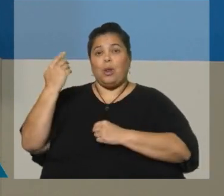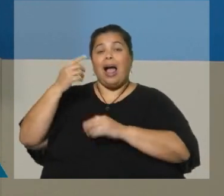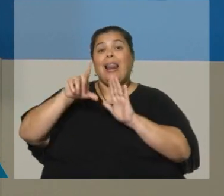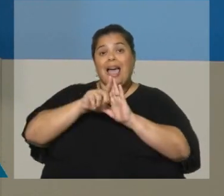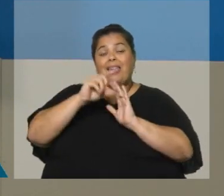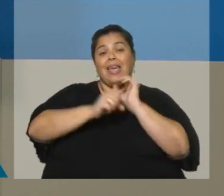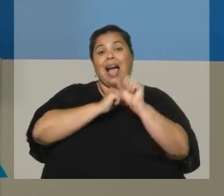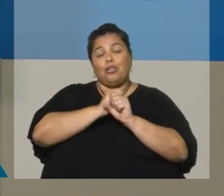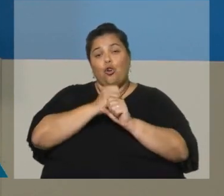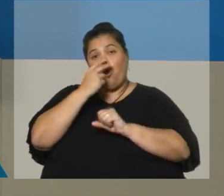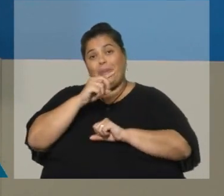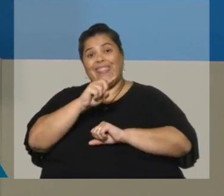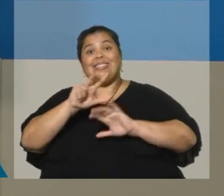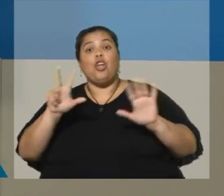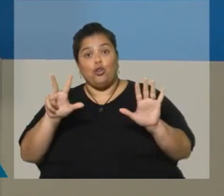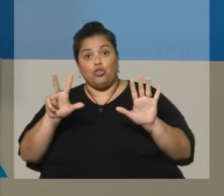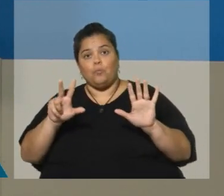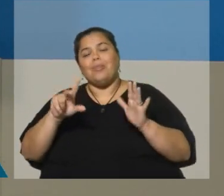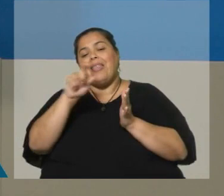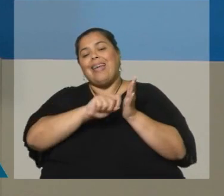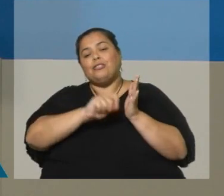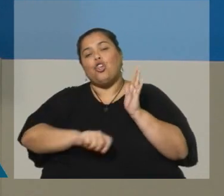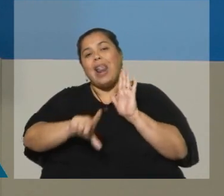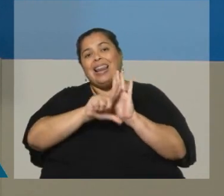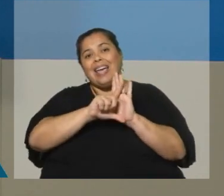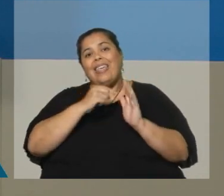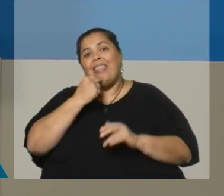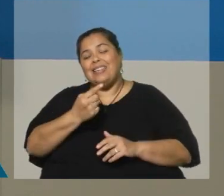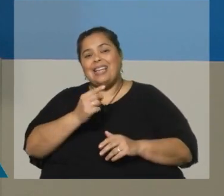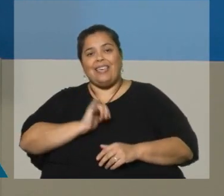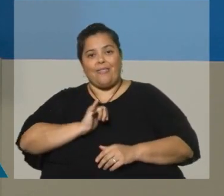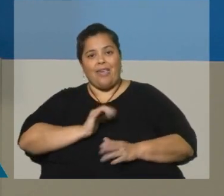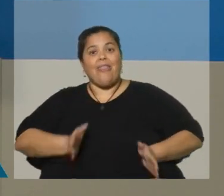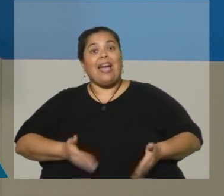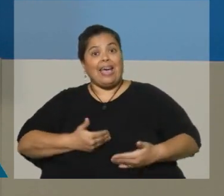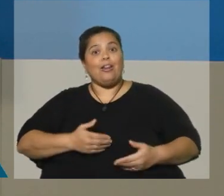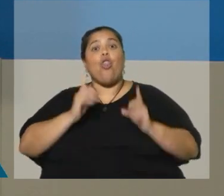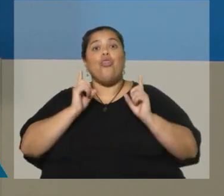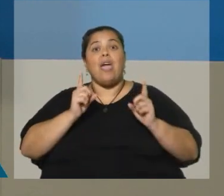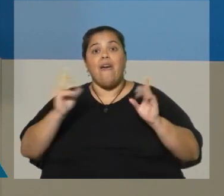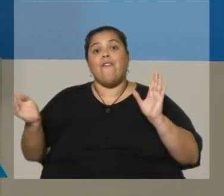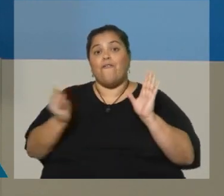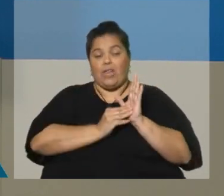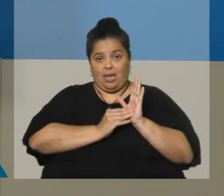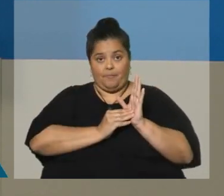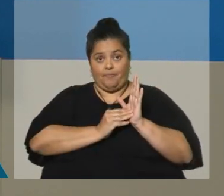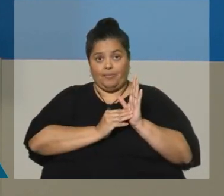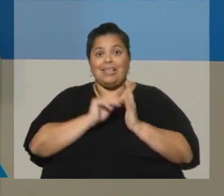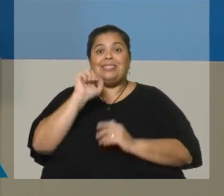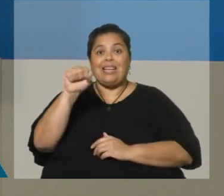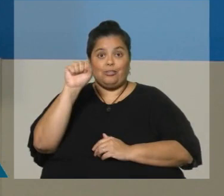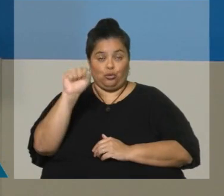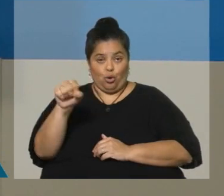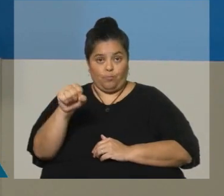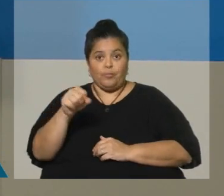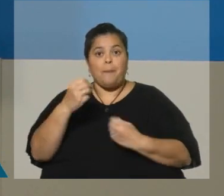a texto expreso señala que la identidad de género debe ser reelevada en el censo y también